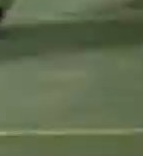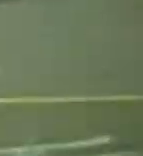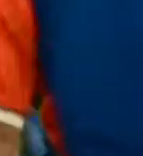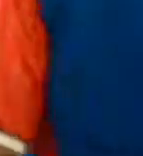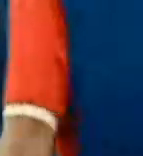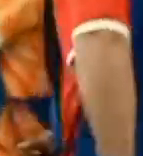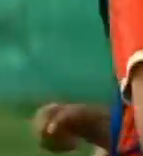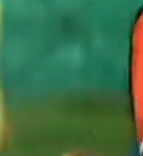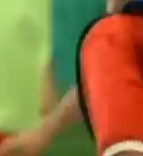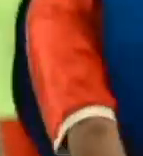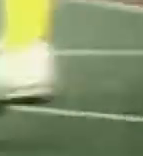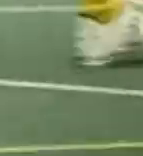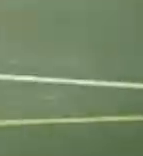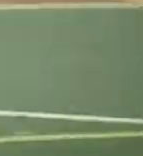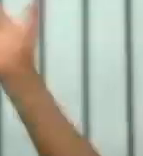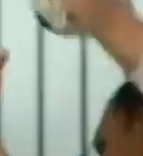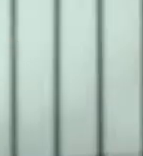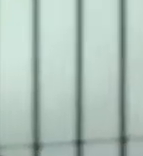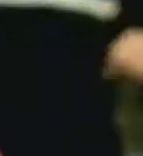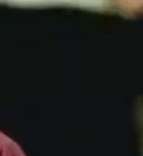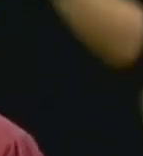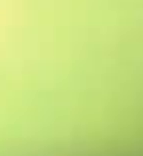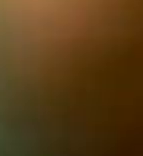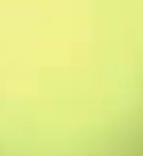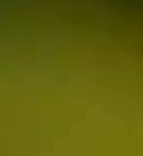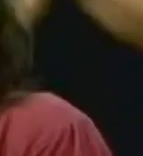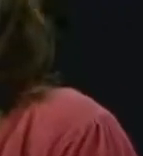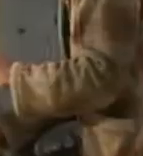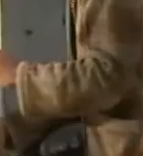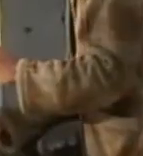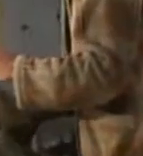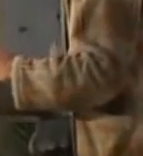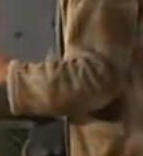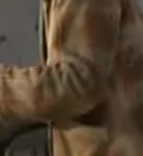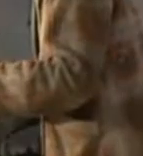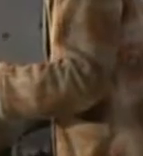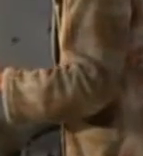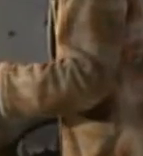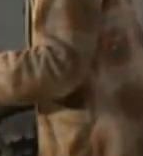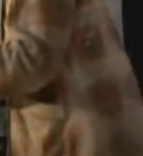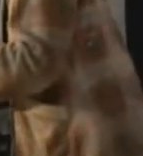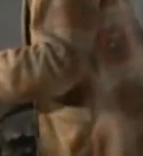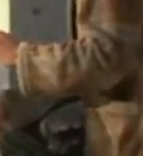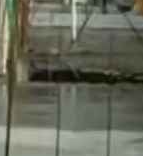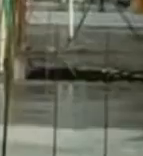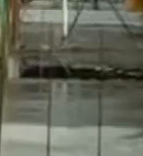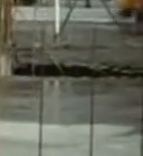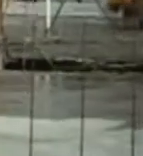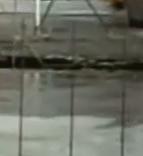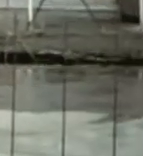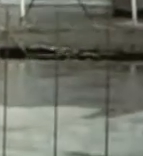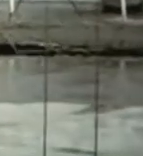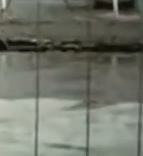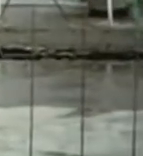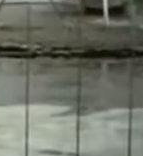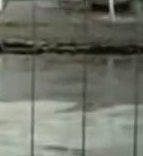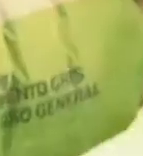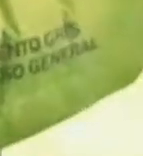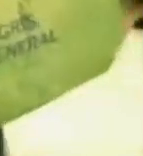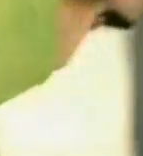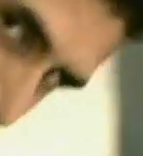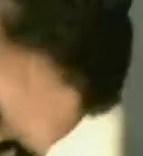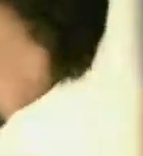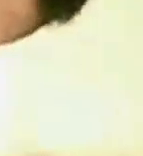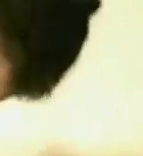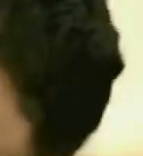a saber jugar y les metió 6 goles es que si uno se fija en las apariencias puede equivocarse en la construcción como en la vida